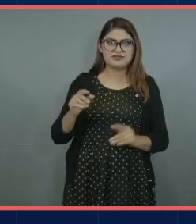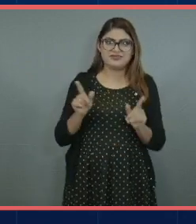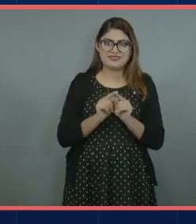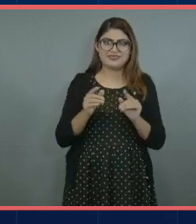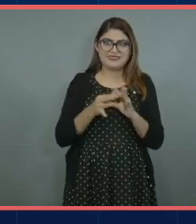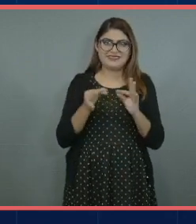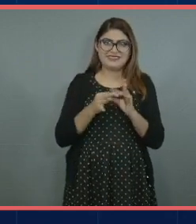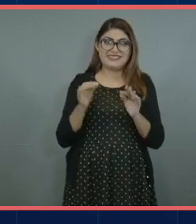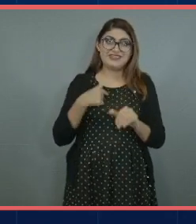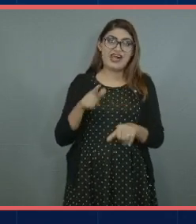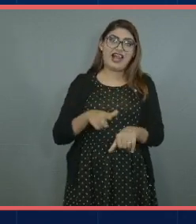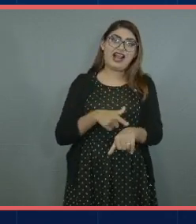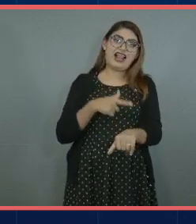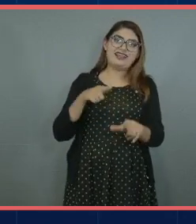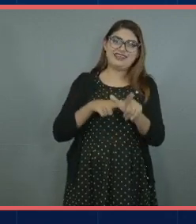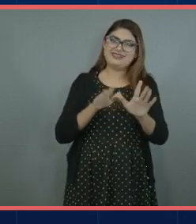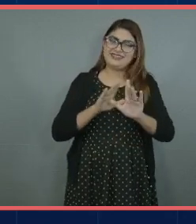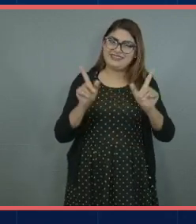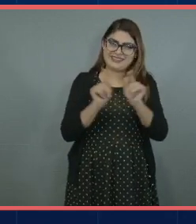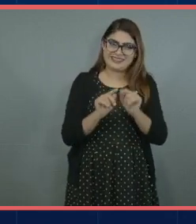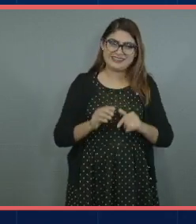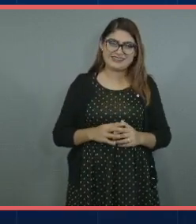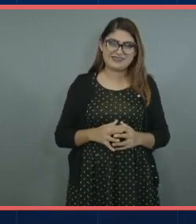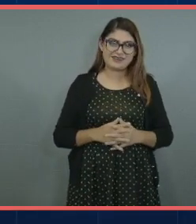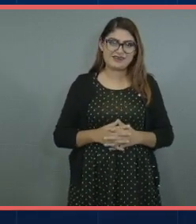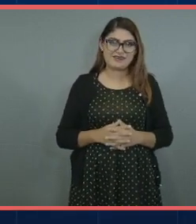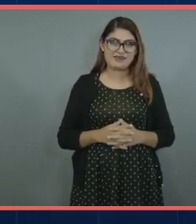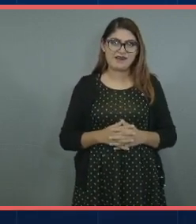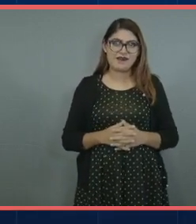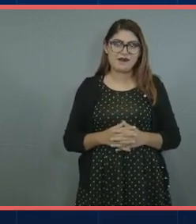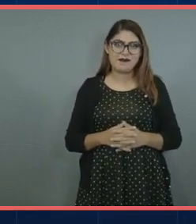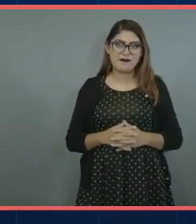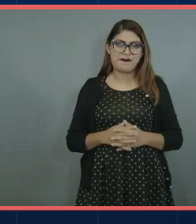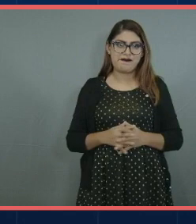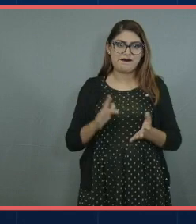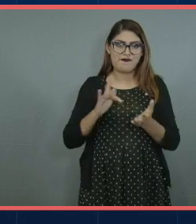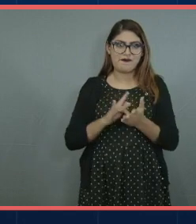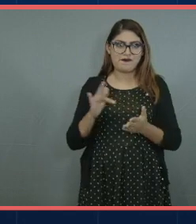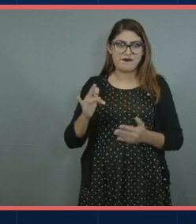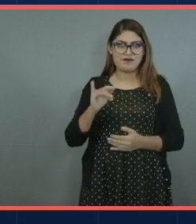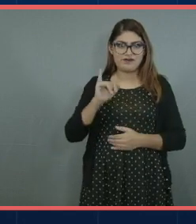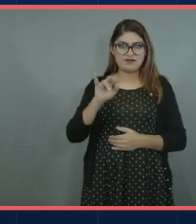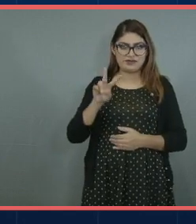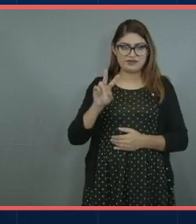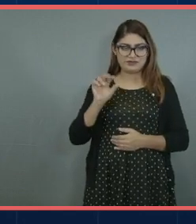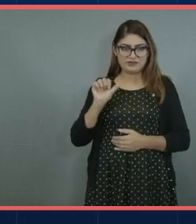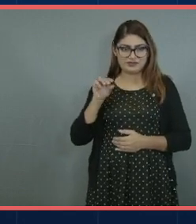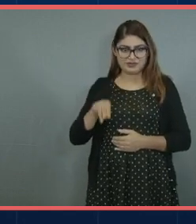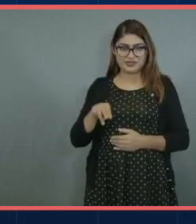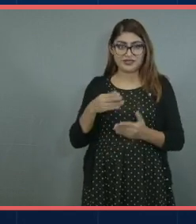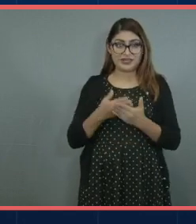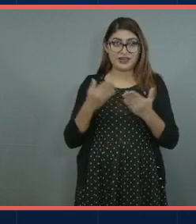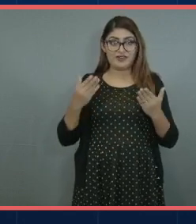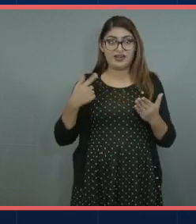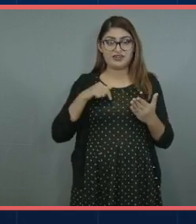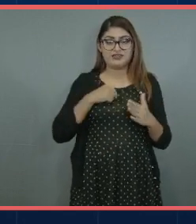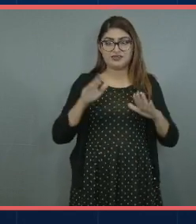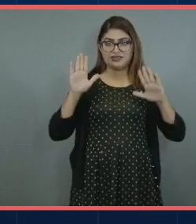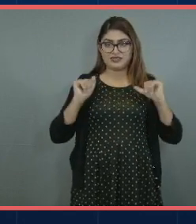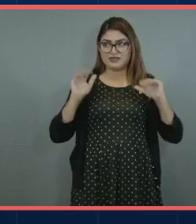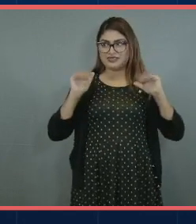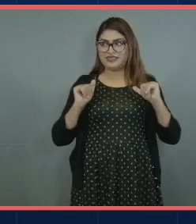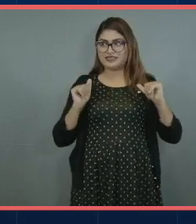emociono mucho mejor aquí la dejamos gracias Iván oye bueno pues llegó el momento de despedirnos